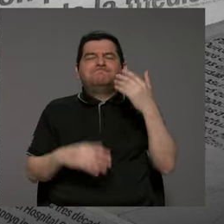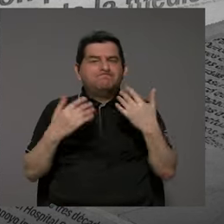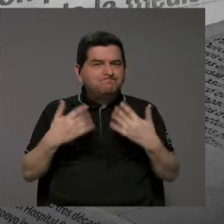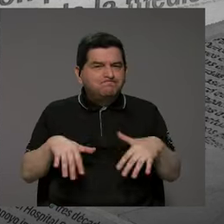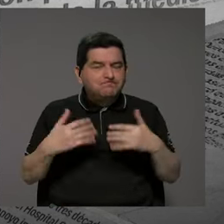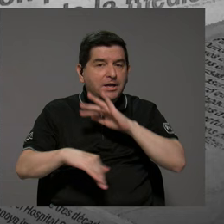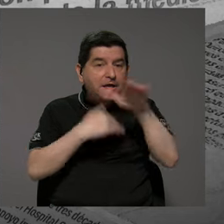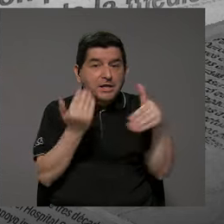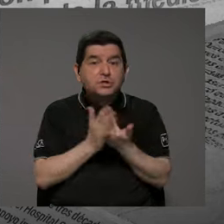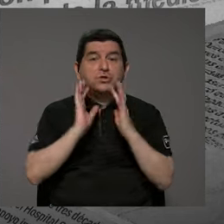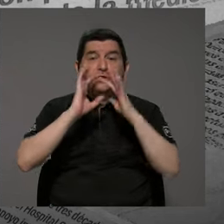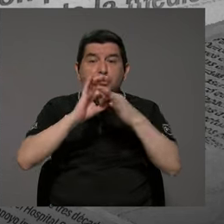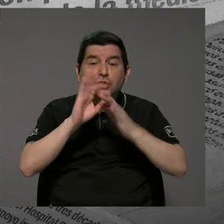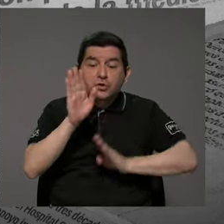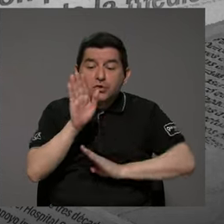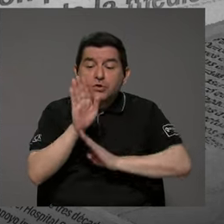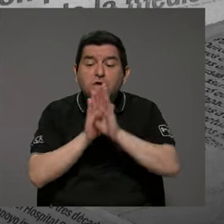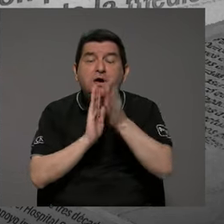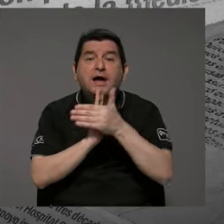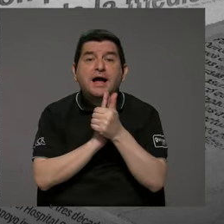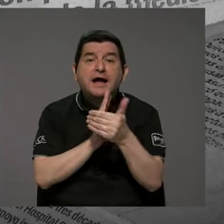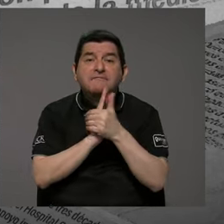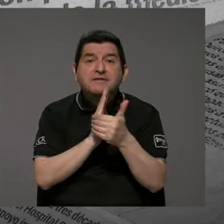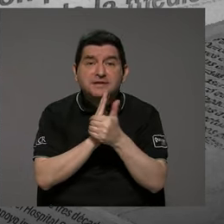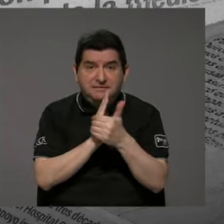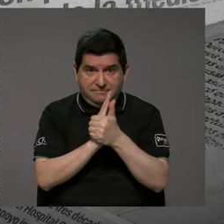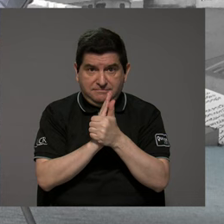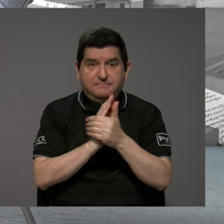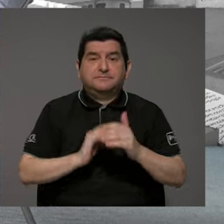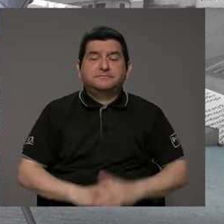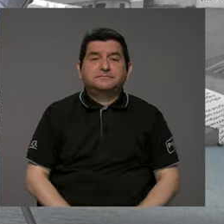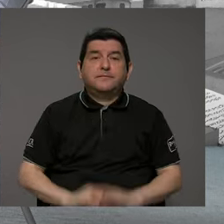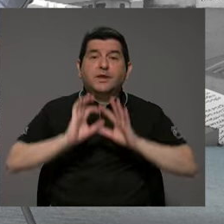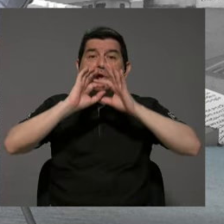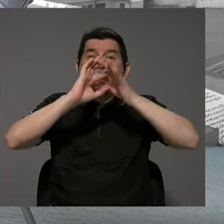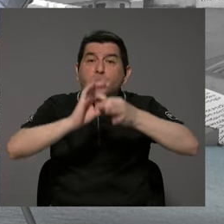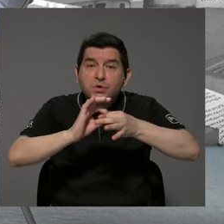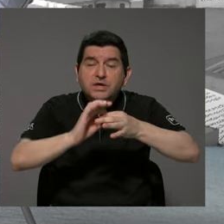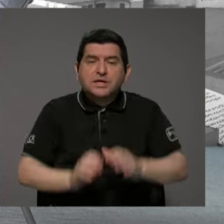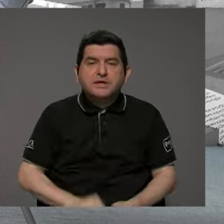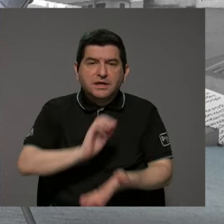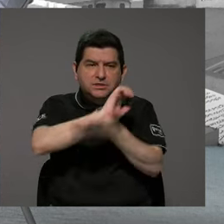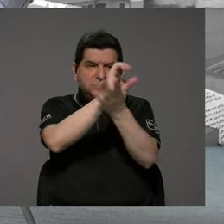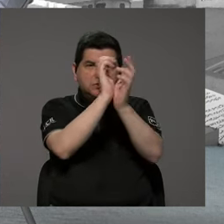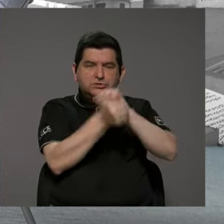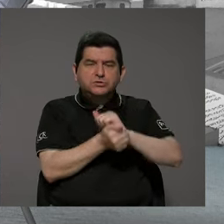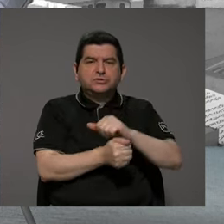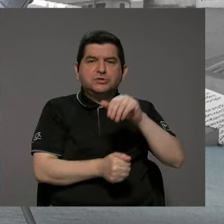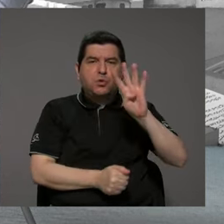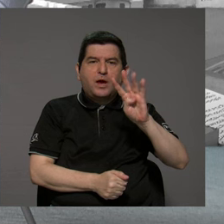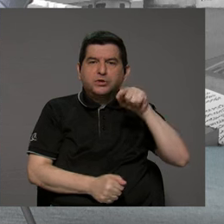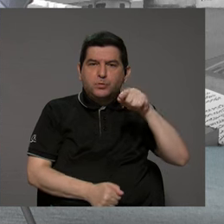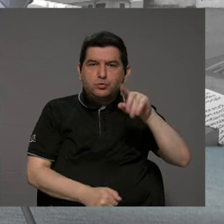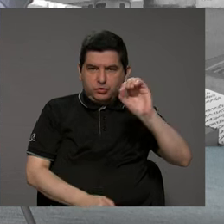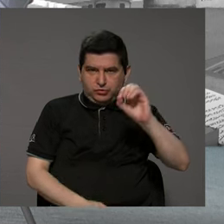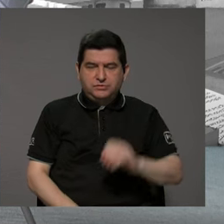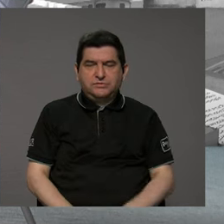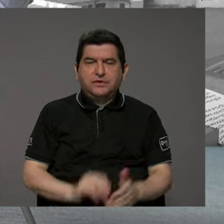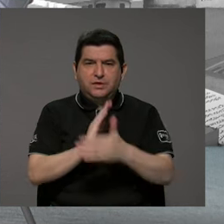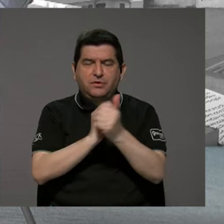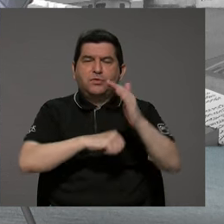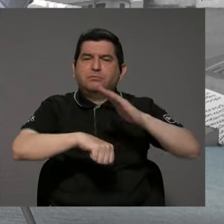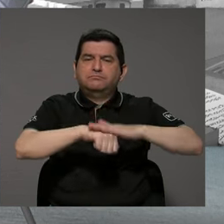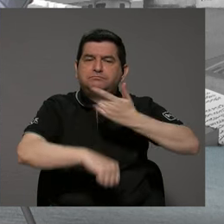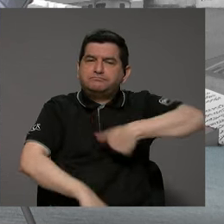en todo lo que tiene que ver con el desarrollo de habilidades y capacidades vinculadas a la transformación 4.0. Es decir, esas habilidades que nos